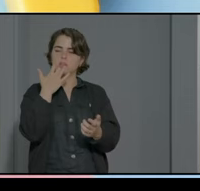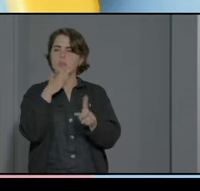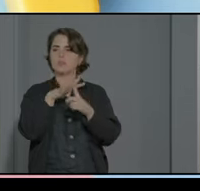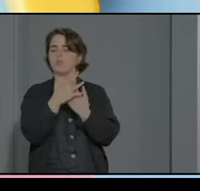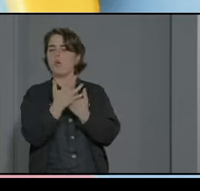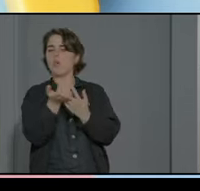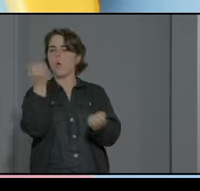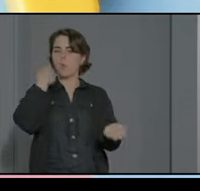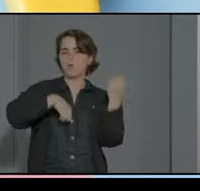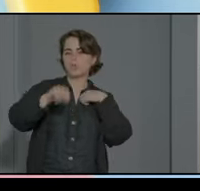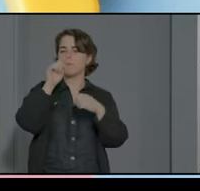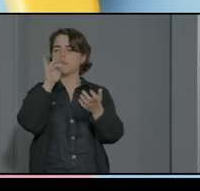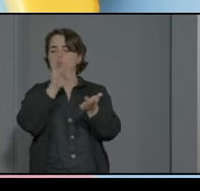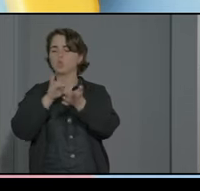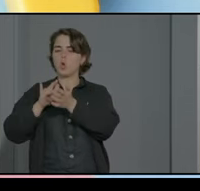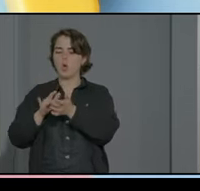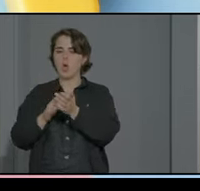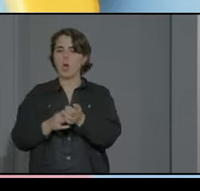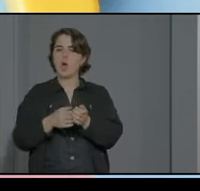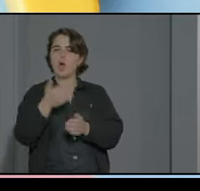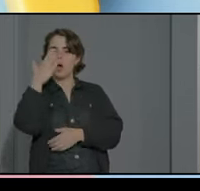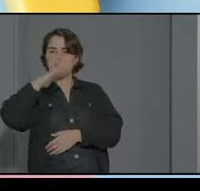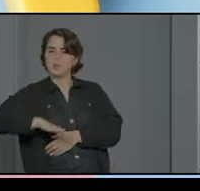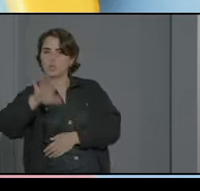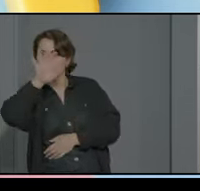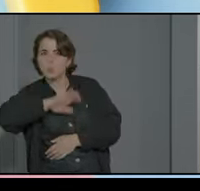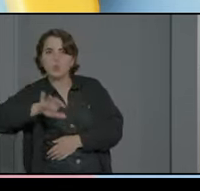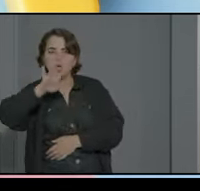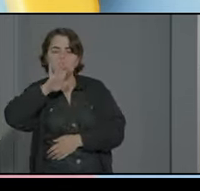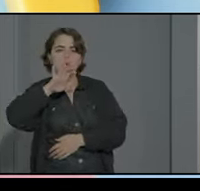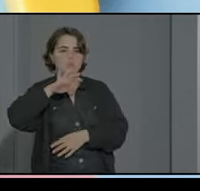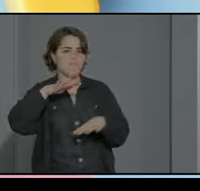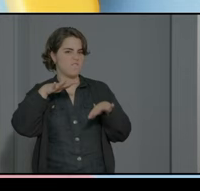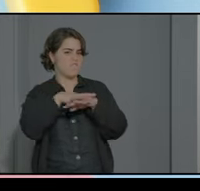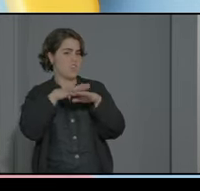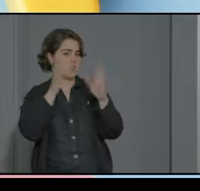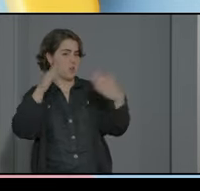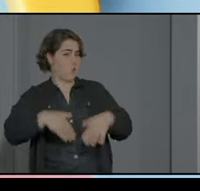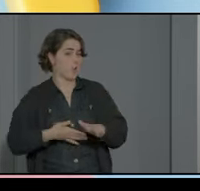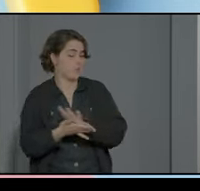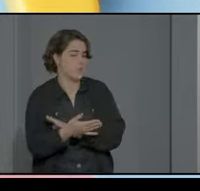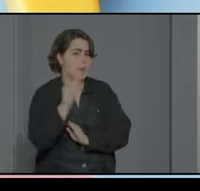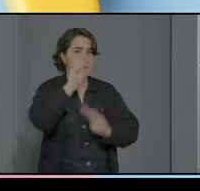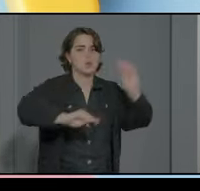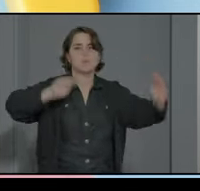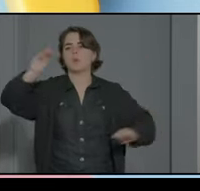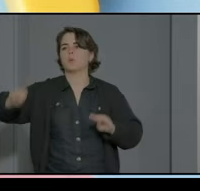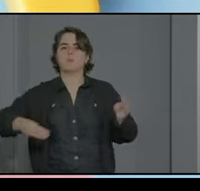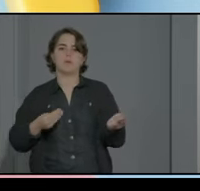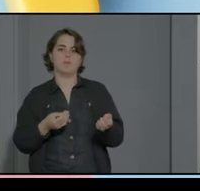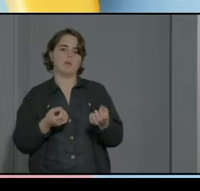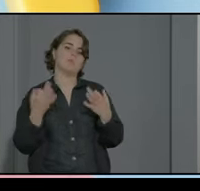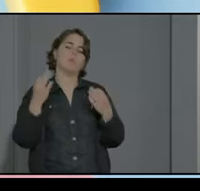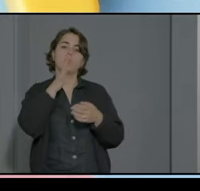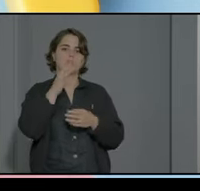pues conductas los niños son muy curiosos y no tienen muchos filtros con lo cual preguntan y ante la pregunta obviamente hay dar una